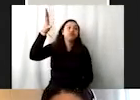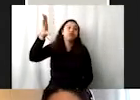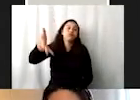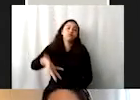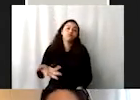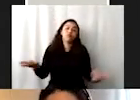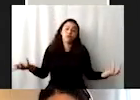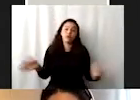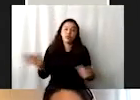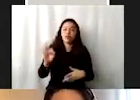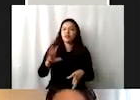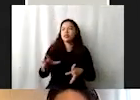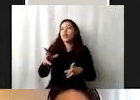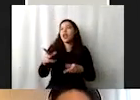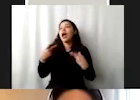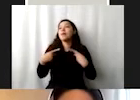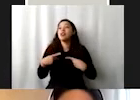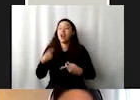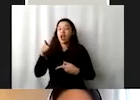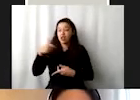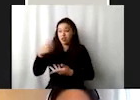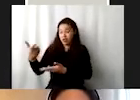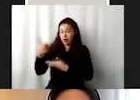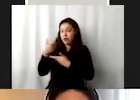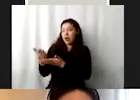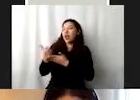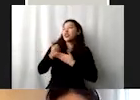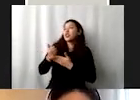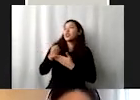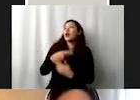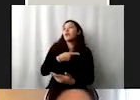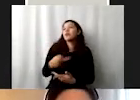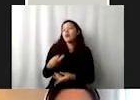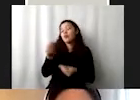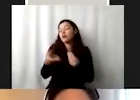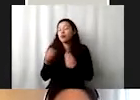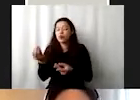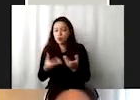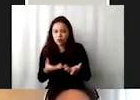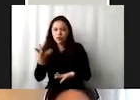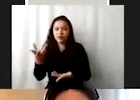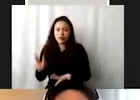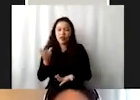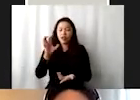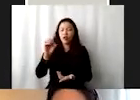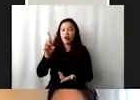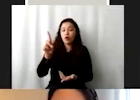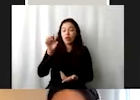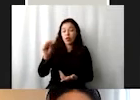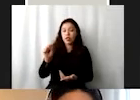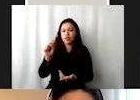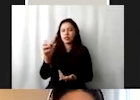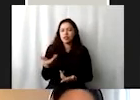filantropía o caridad o cuestiones así, pues, lo que tratan de hacer mucho los ODS, es decir,